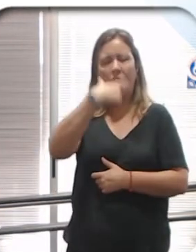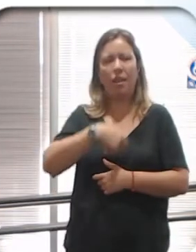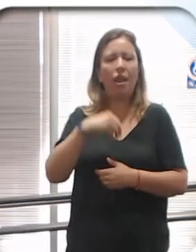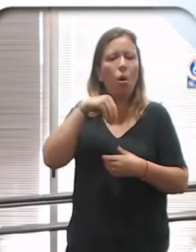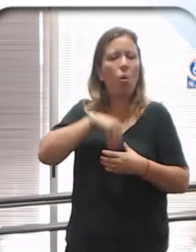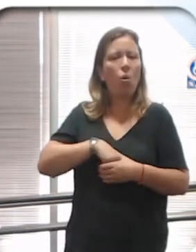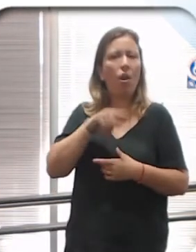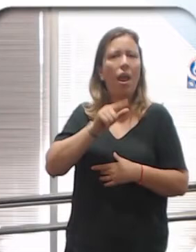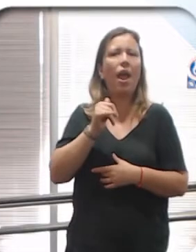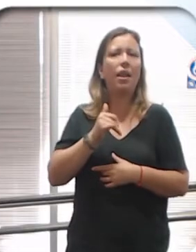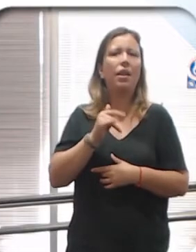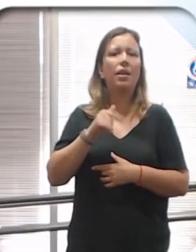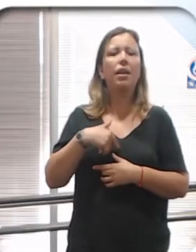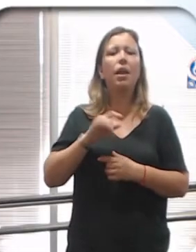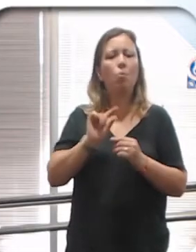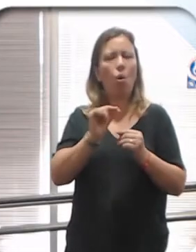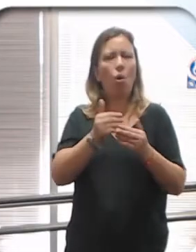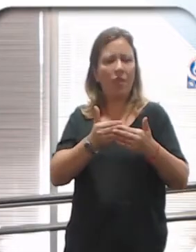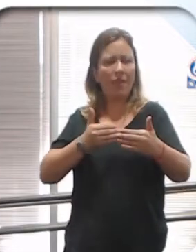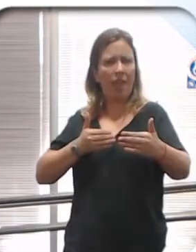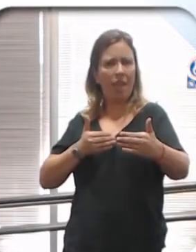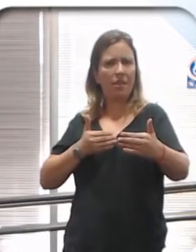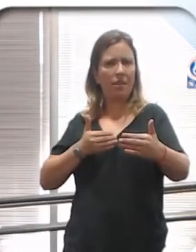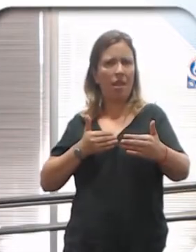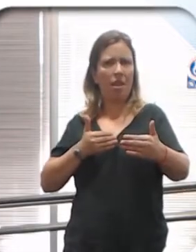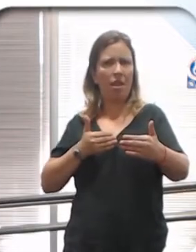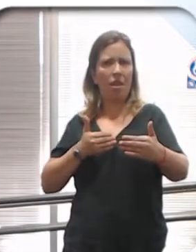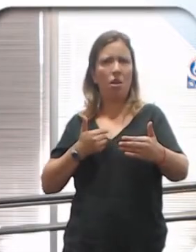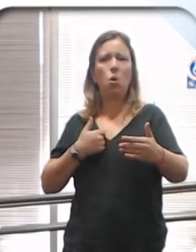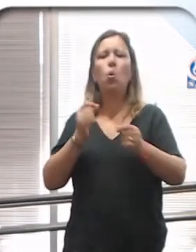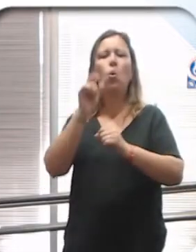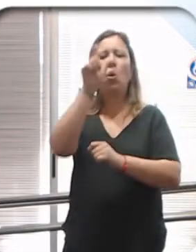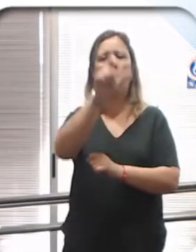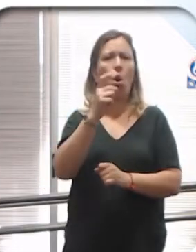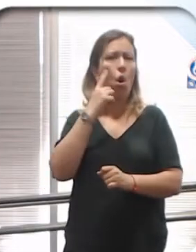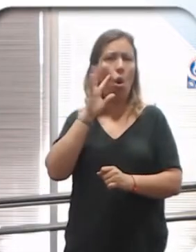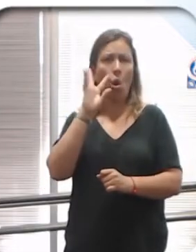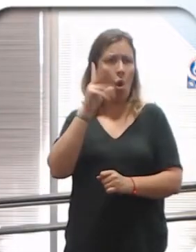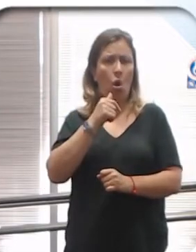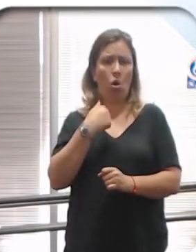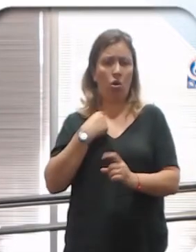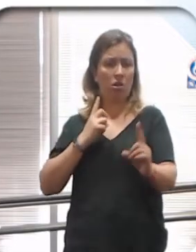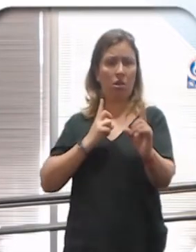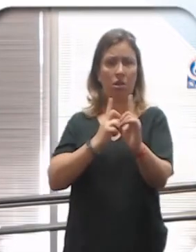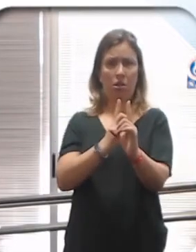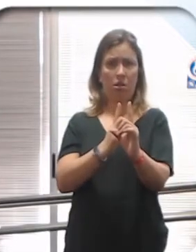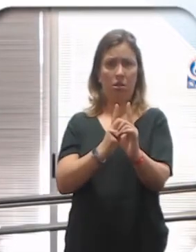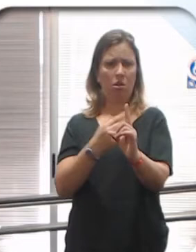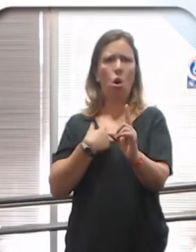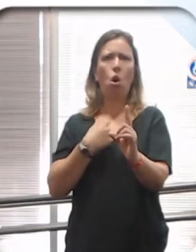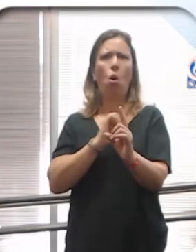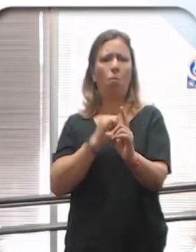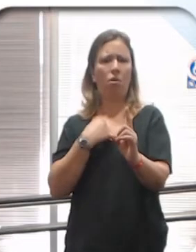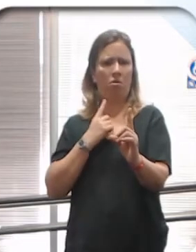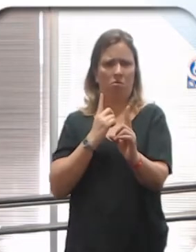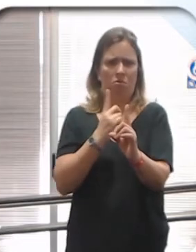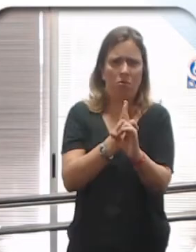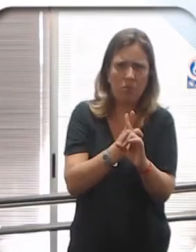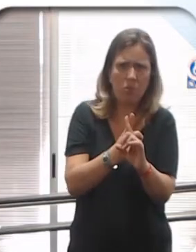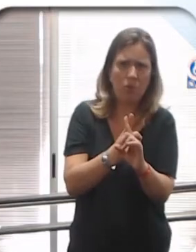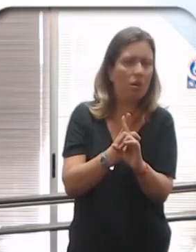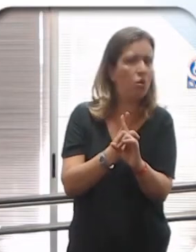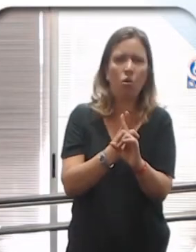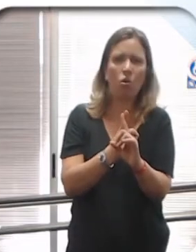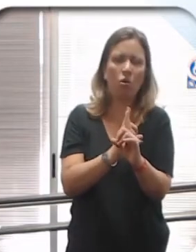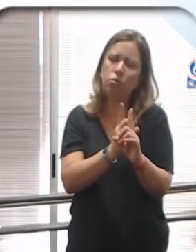intimidad. Hay una cuestión de distancia personal. Cuando tú invadís lo que es mi espacio, ya me la estás complicando.